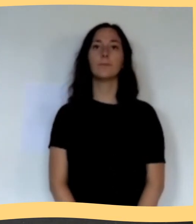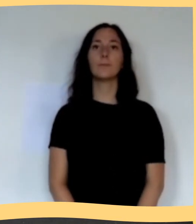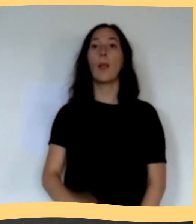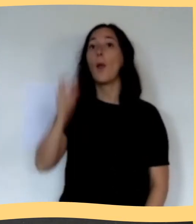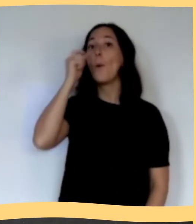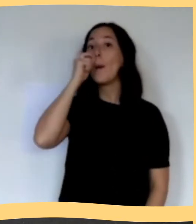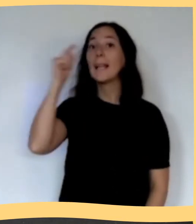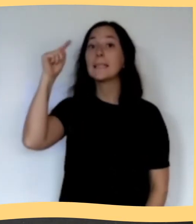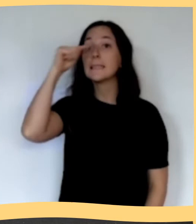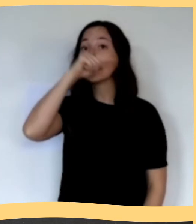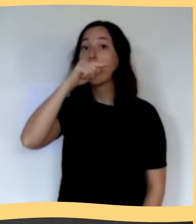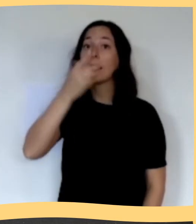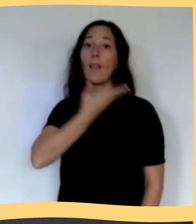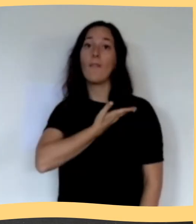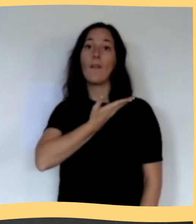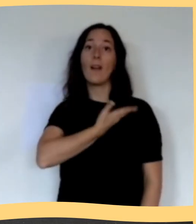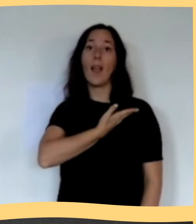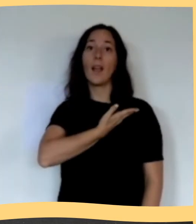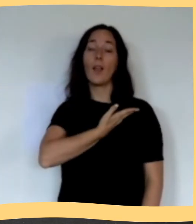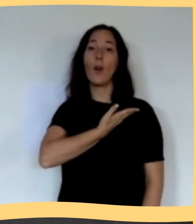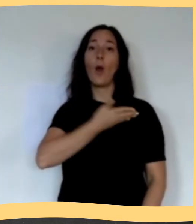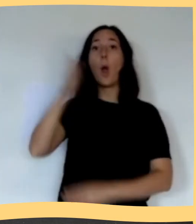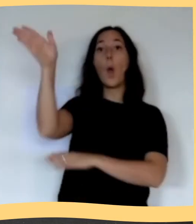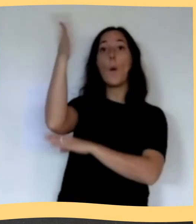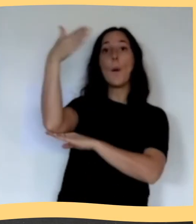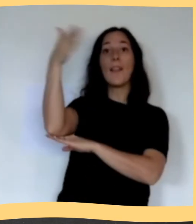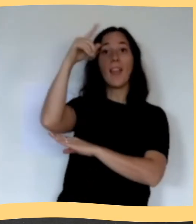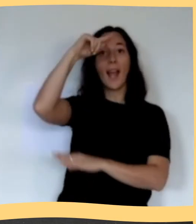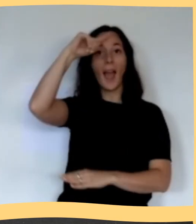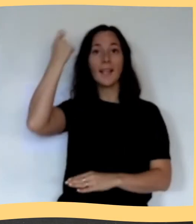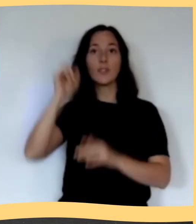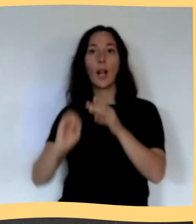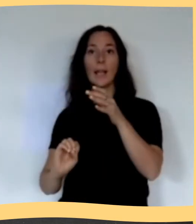27 de febrero, creación de la bandera